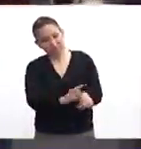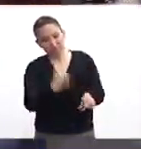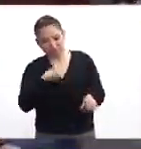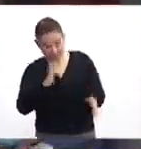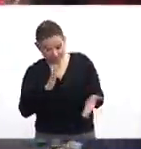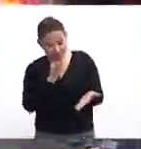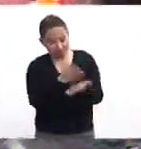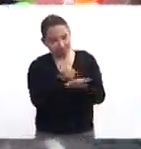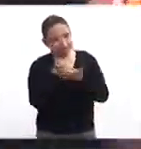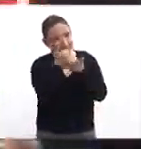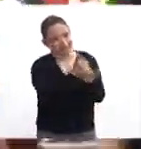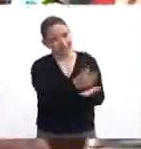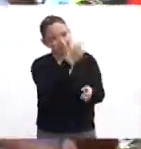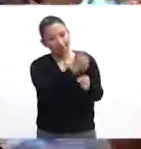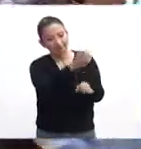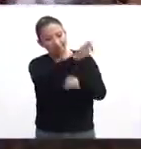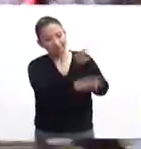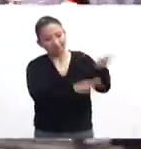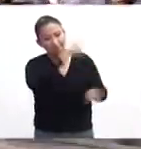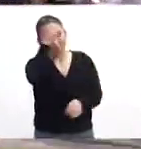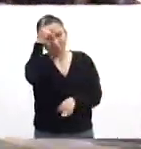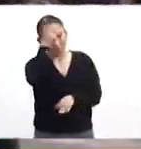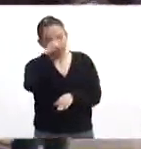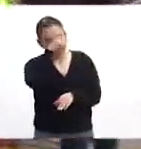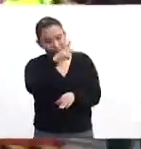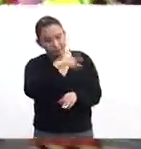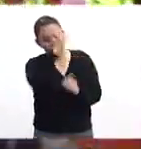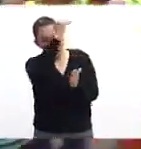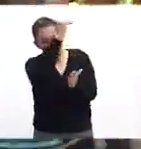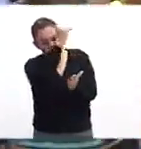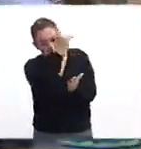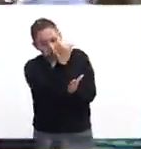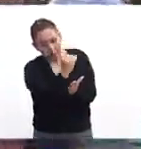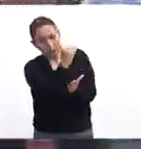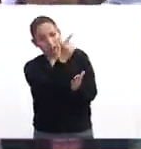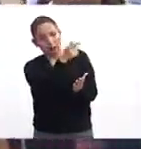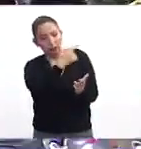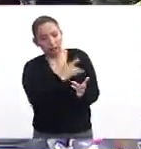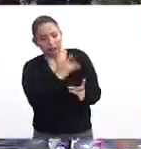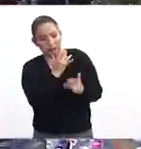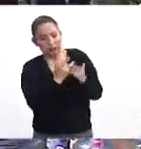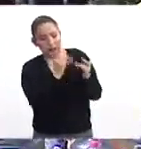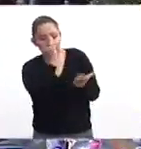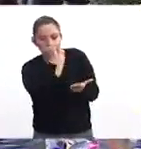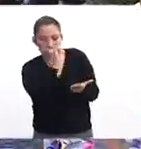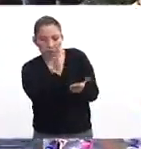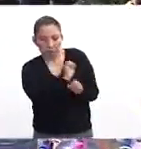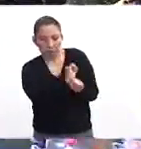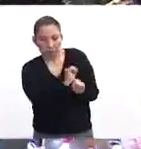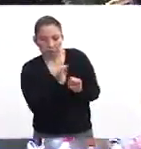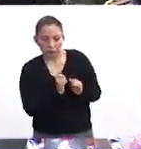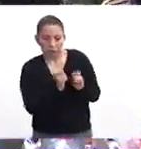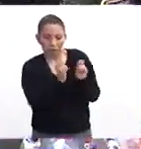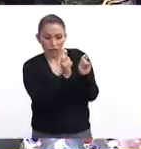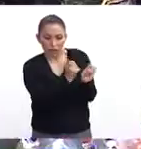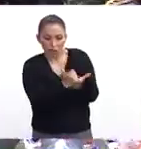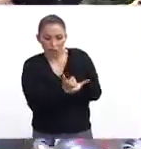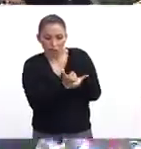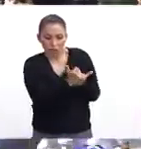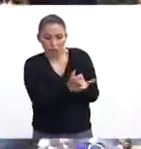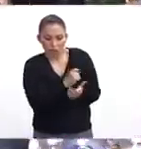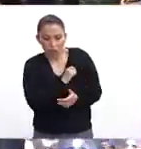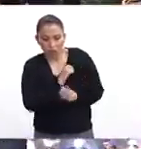intervenimos dando esos primeros auxilios psicológicos, disminuir esa sintomatología, darle mayor estabilidad y